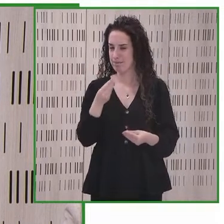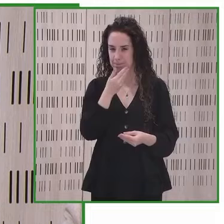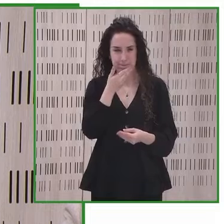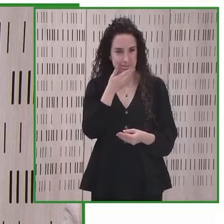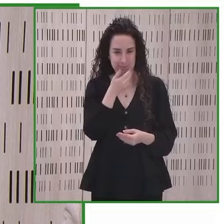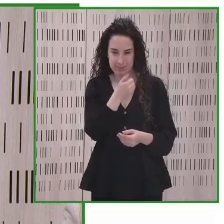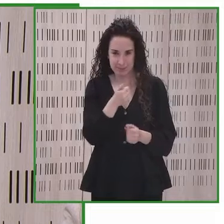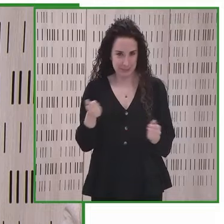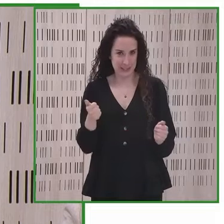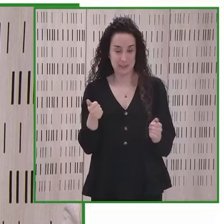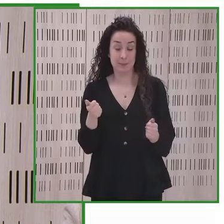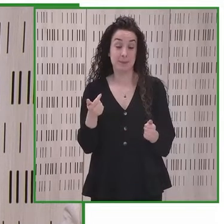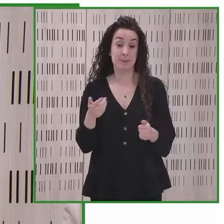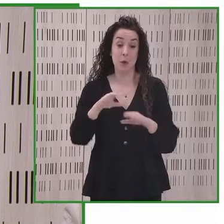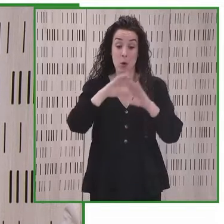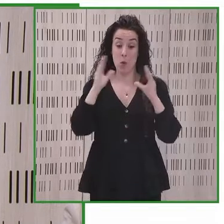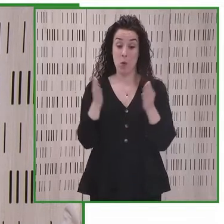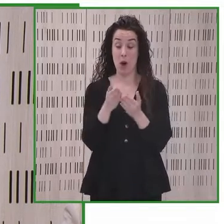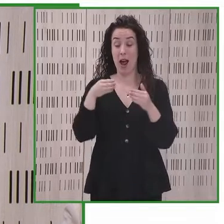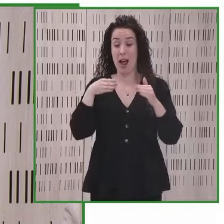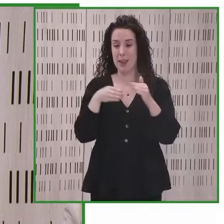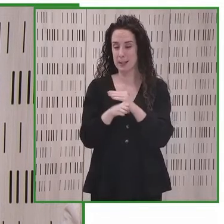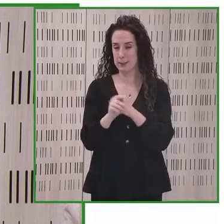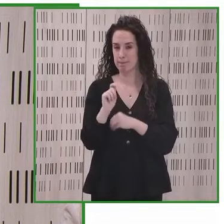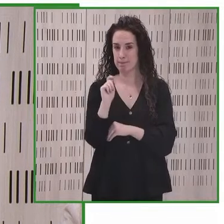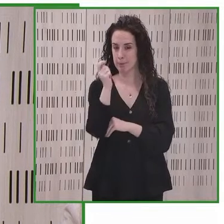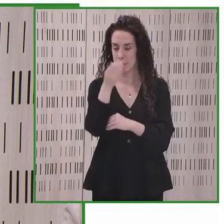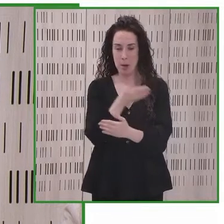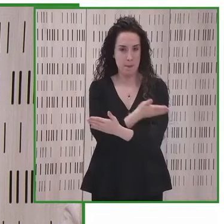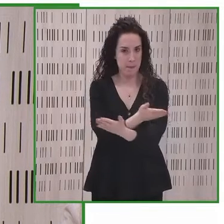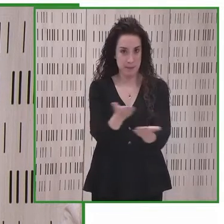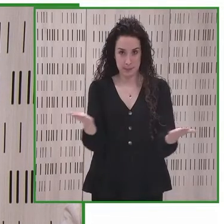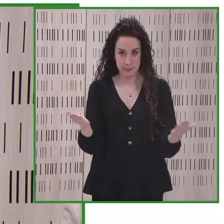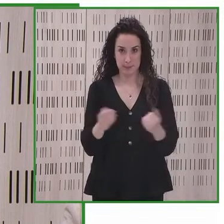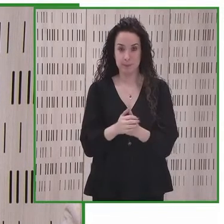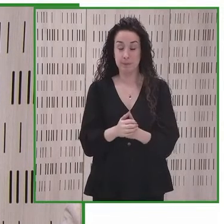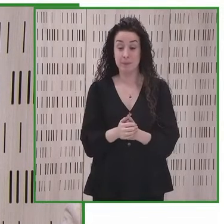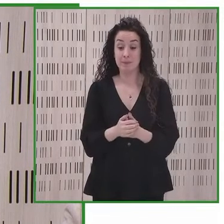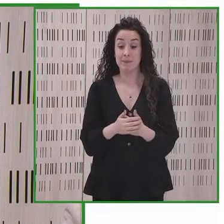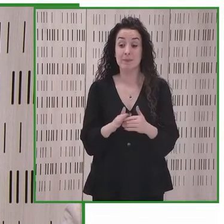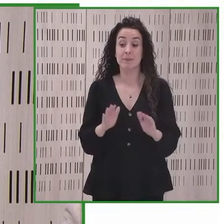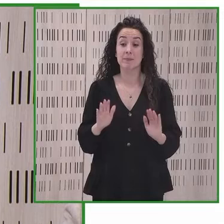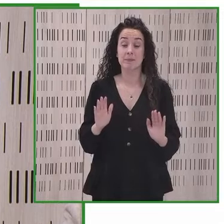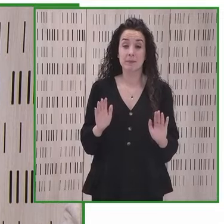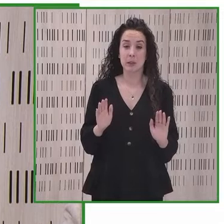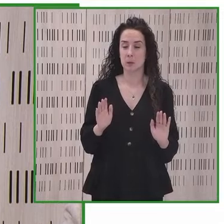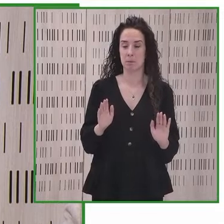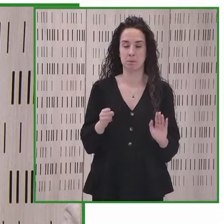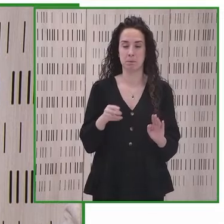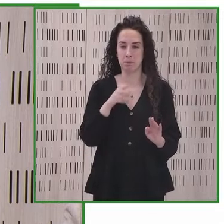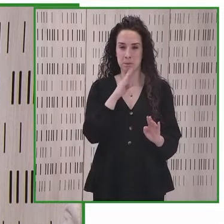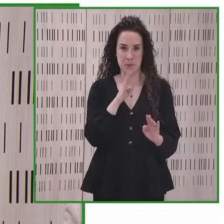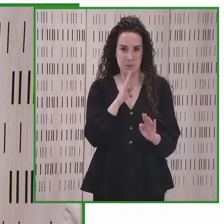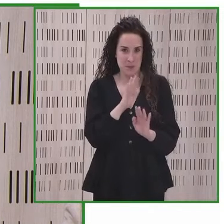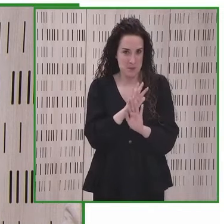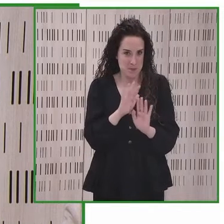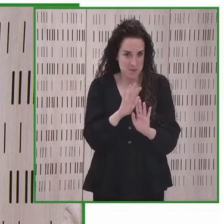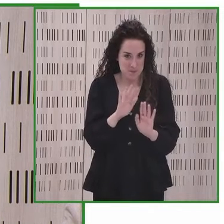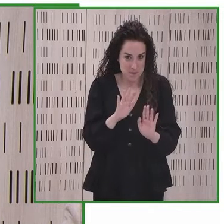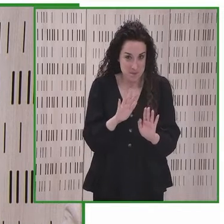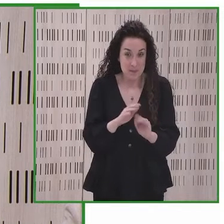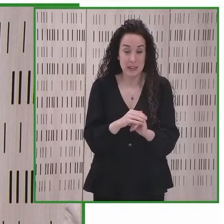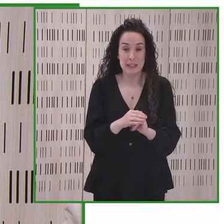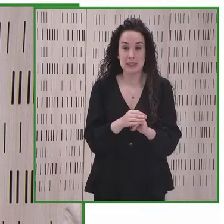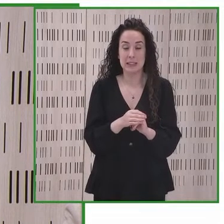innovadora, yo creo que estaremos contribuyendo de esta manera entre todos a construir un mundo